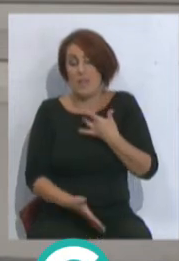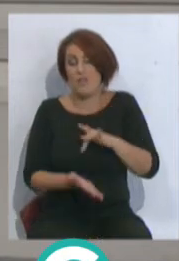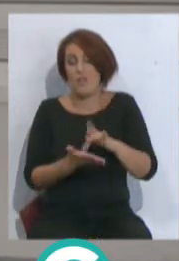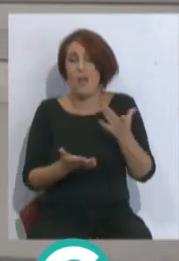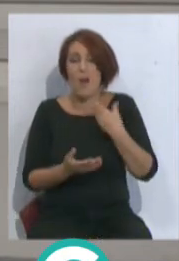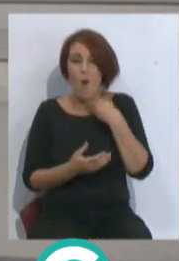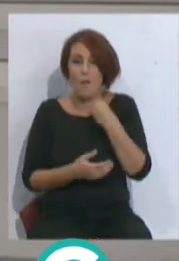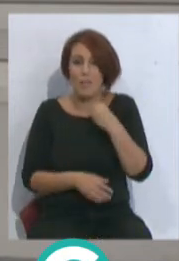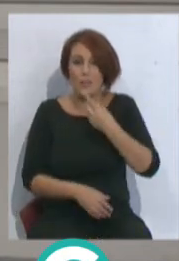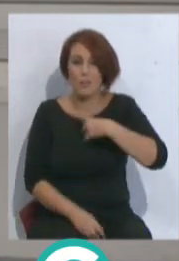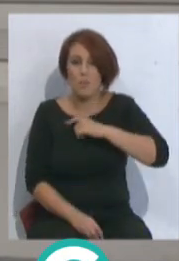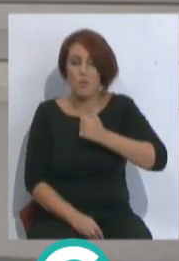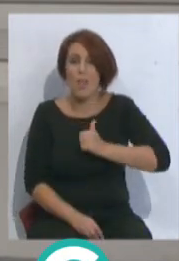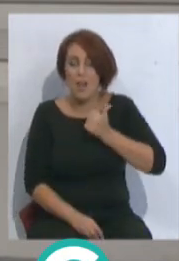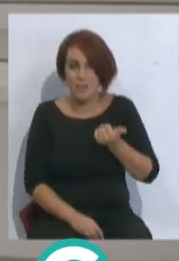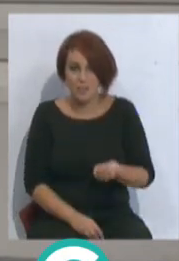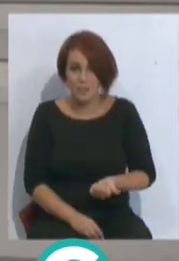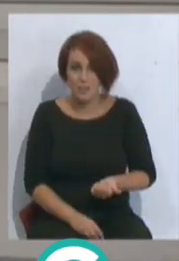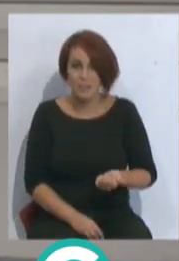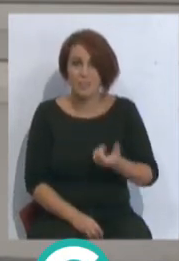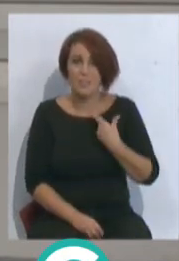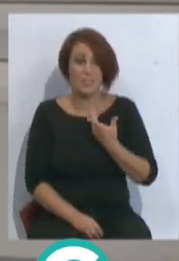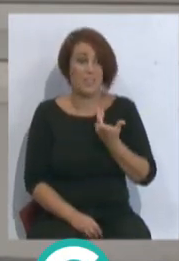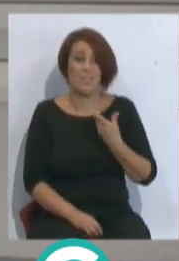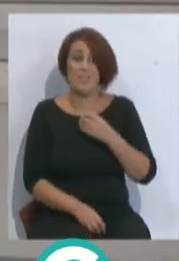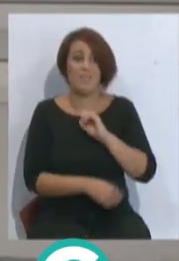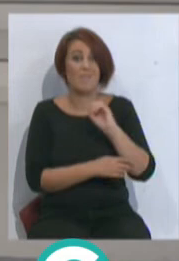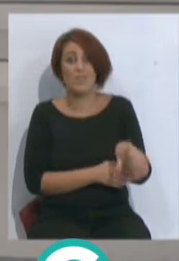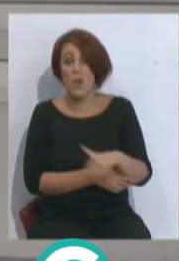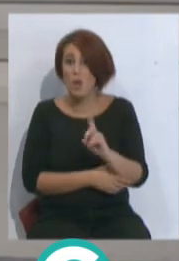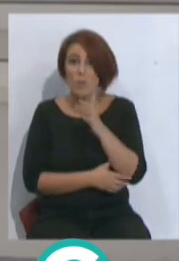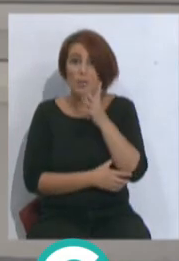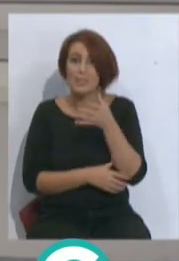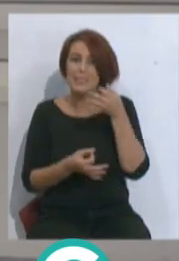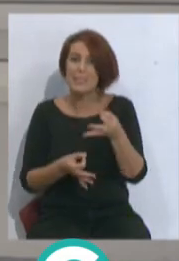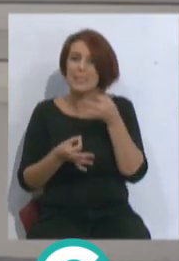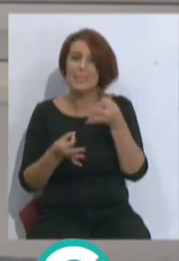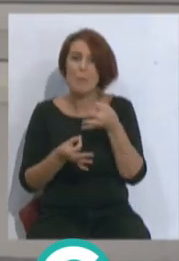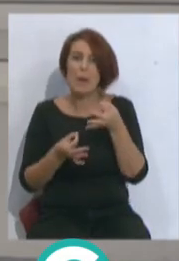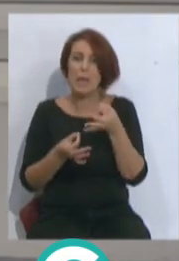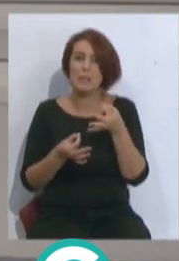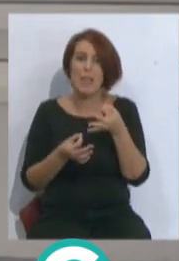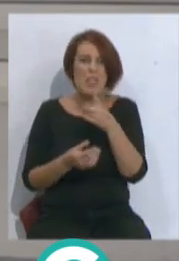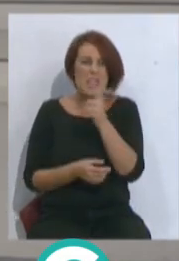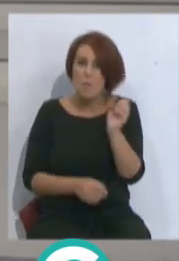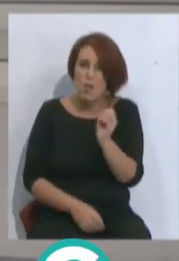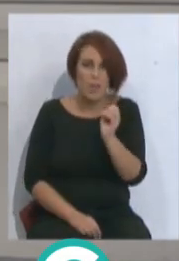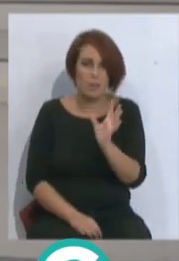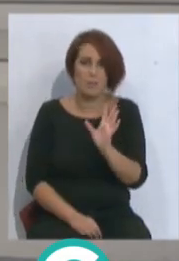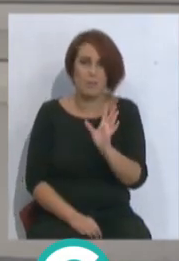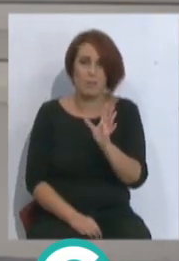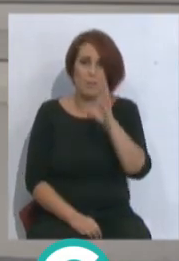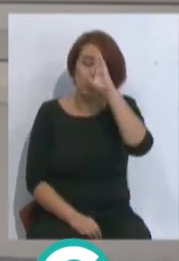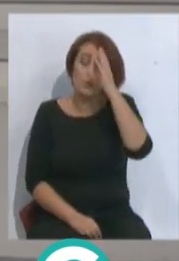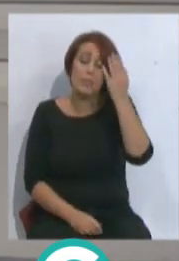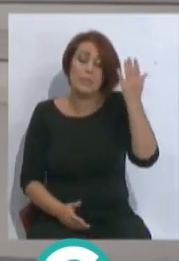jóvenes y hemos tenido la oportunidad y no desaprovecharla, porque hay que estar siempre al 100% por